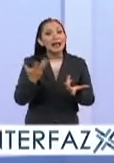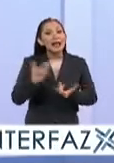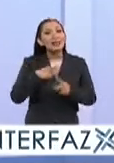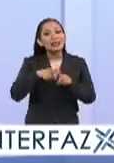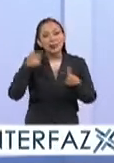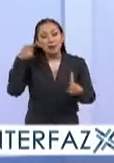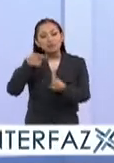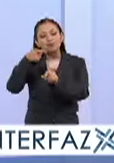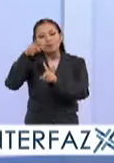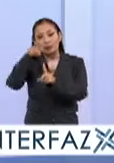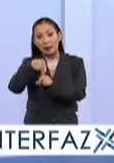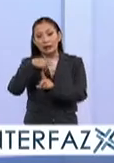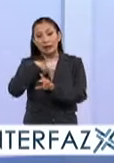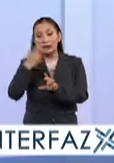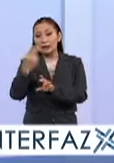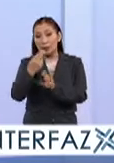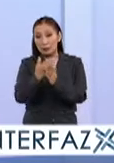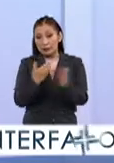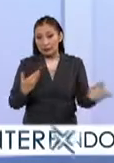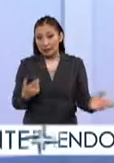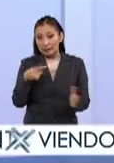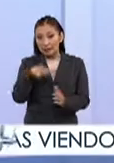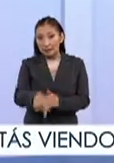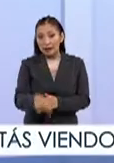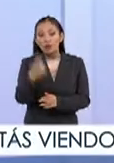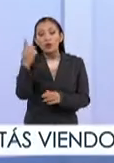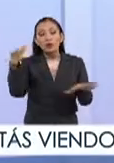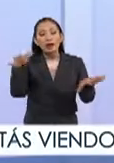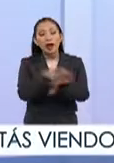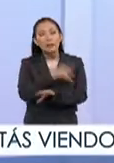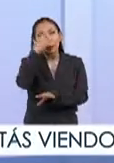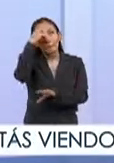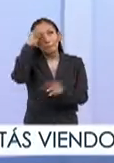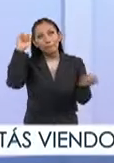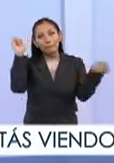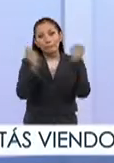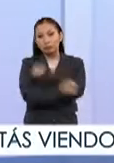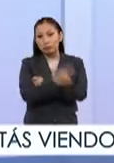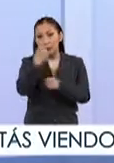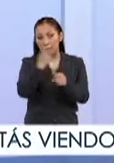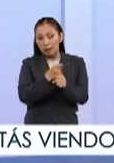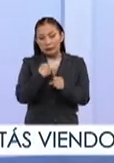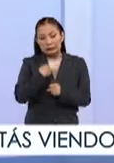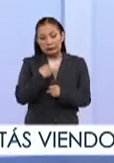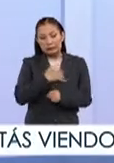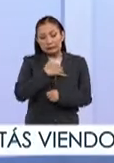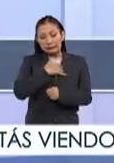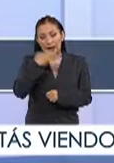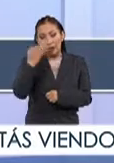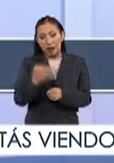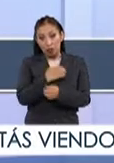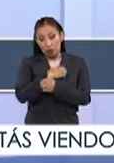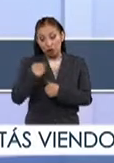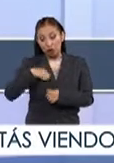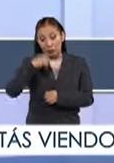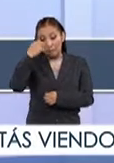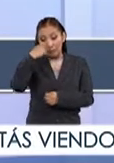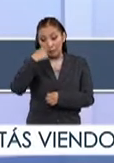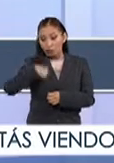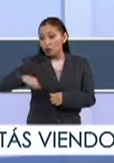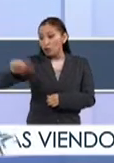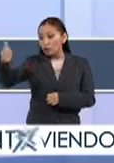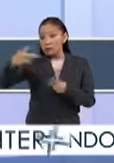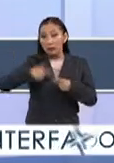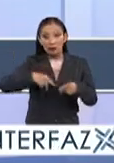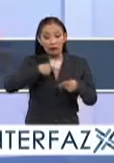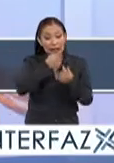llegar a esta meta. Lo que requerimos entonces es un cambio de mentalidad para empezar a asumir que la educación de nosotros mismos y de las